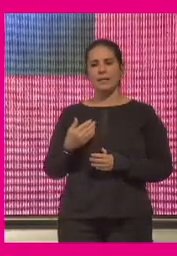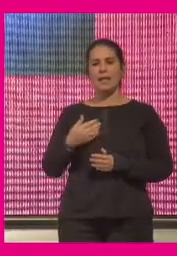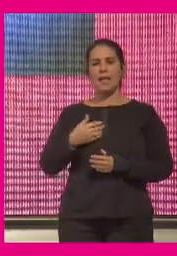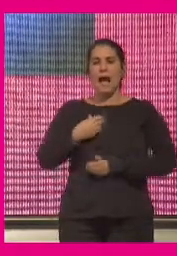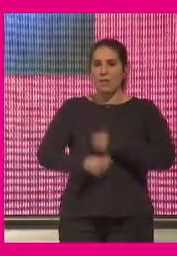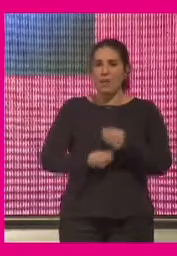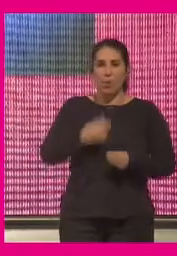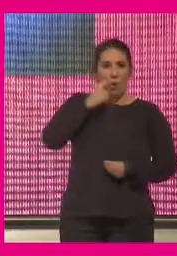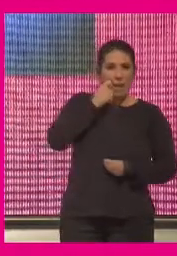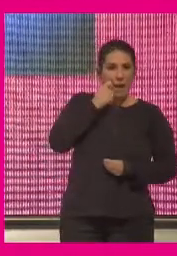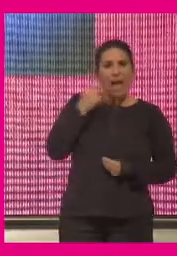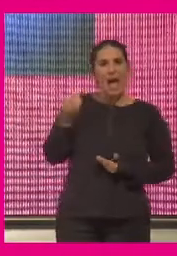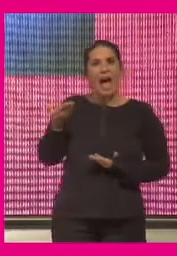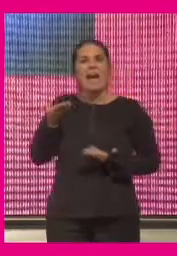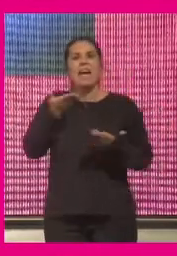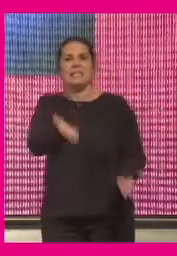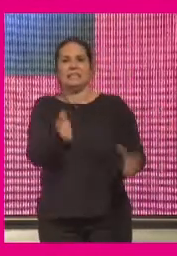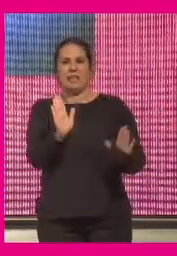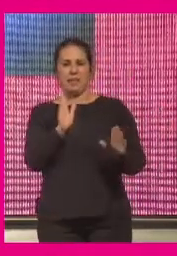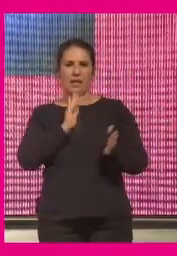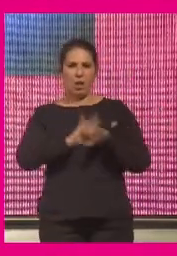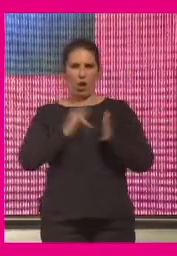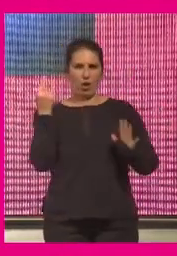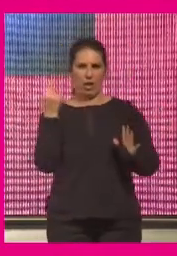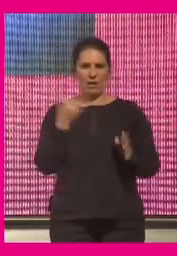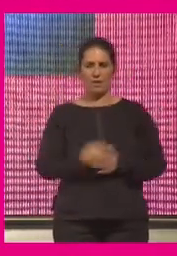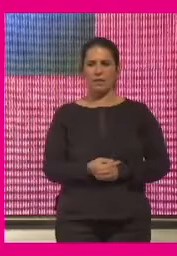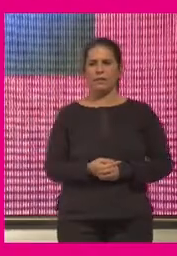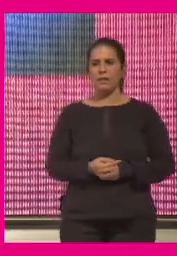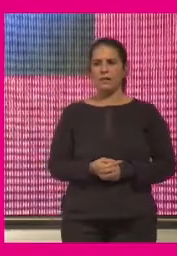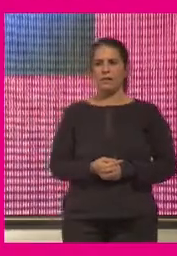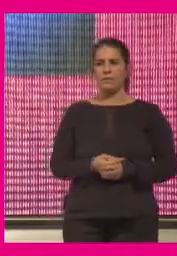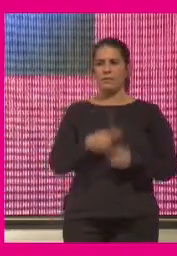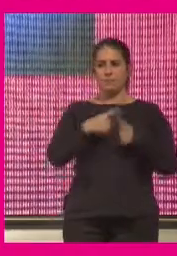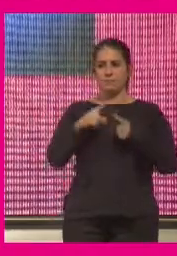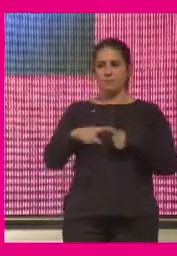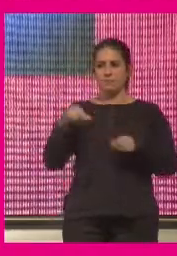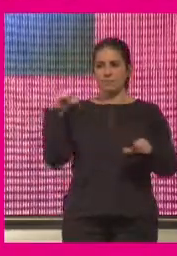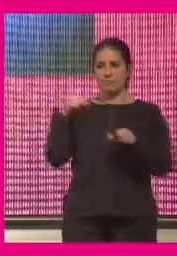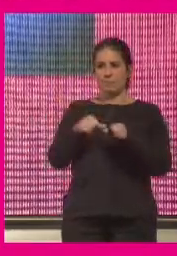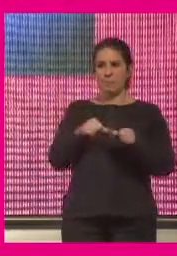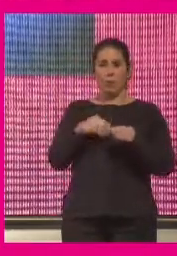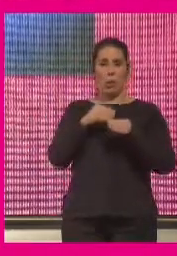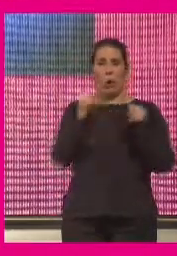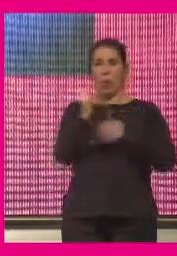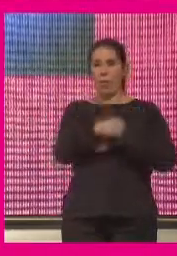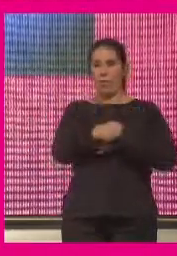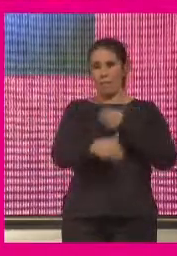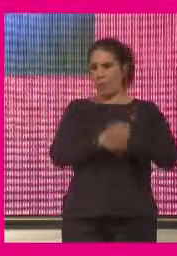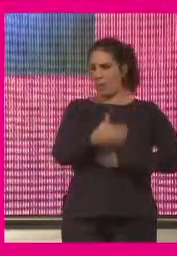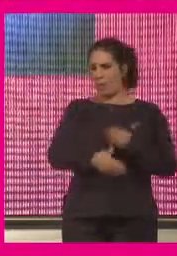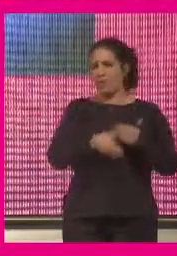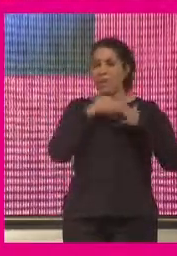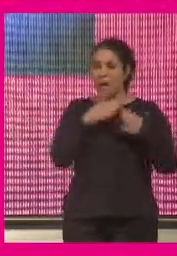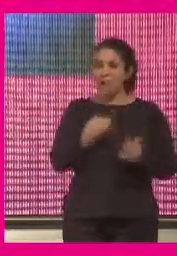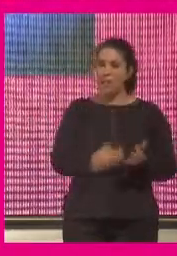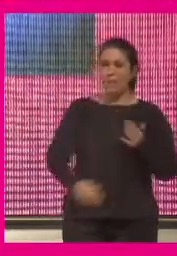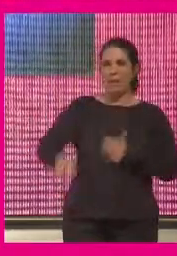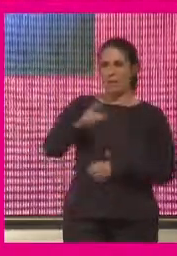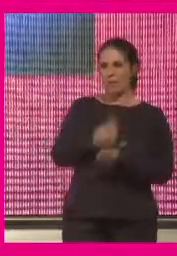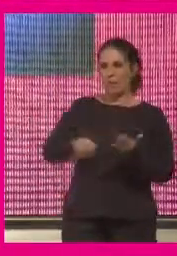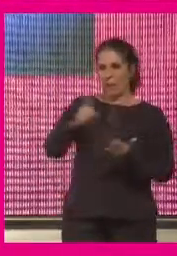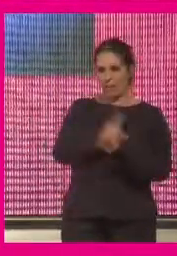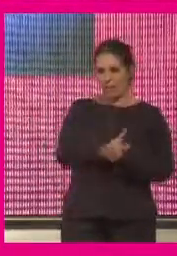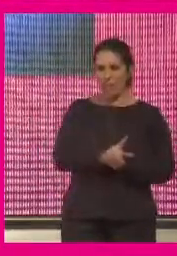entonces todas estas realidades que habíamos estado obviando en los procesos deben ser ahora restauradas